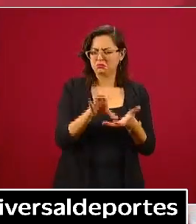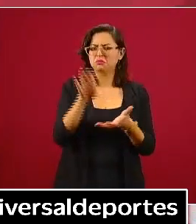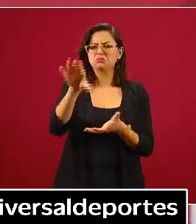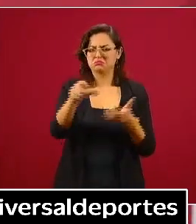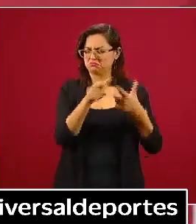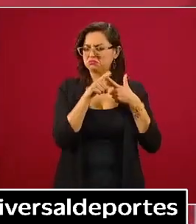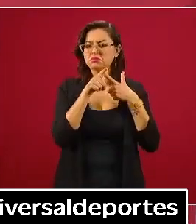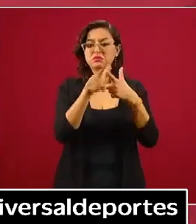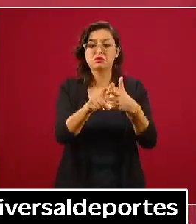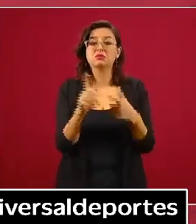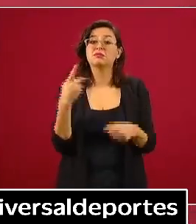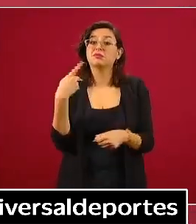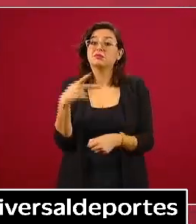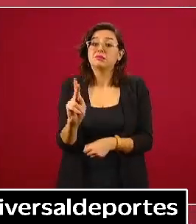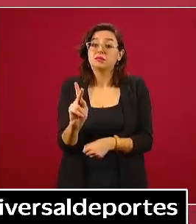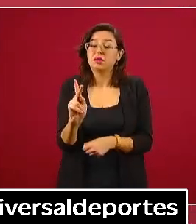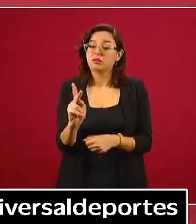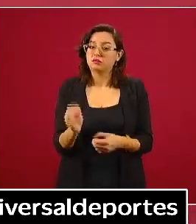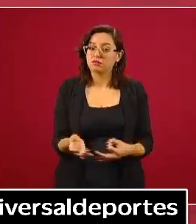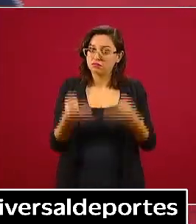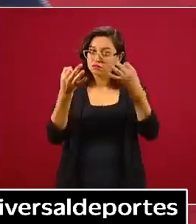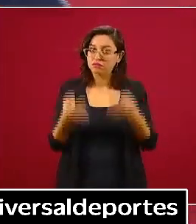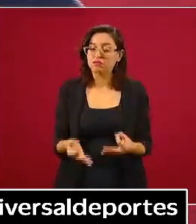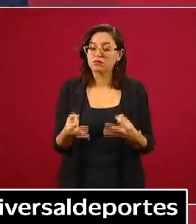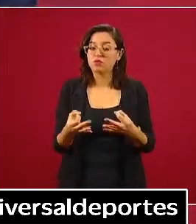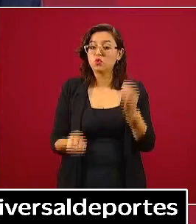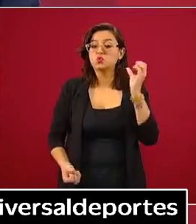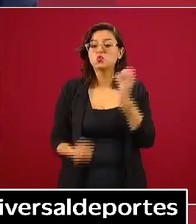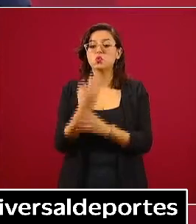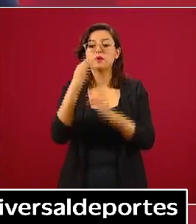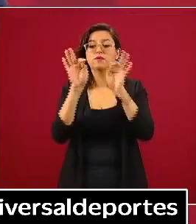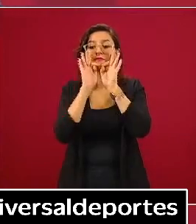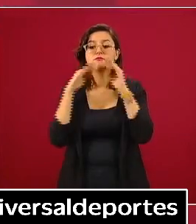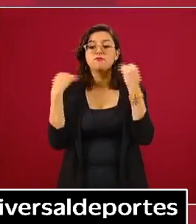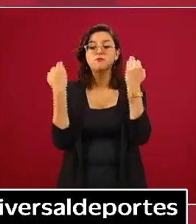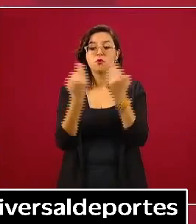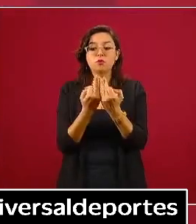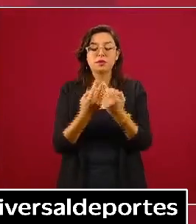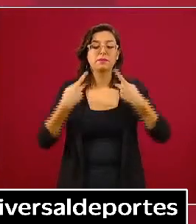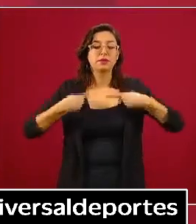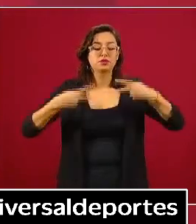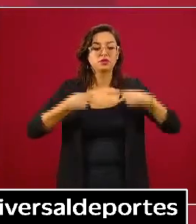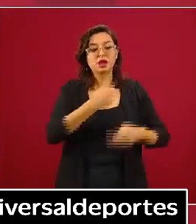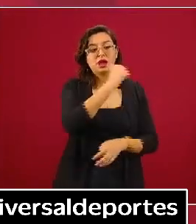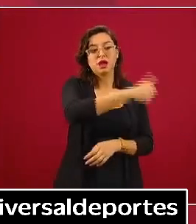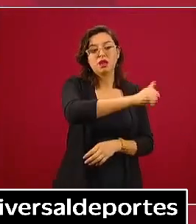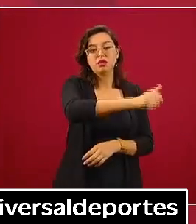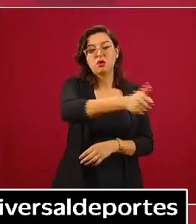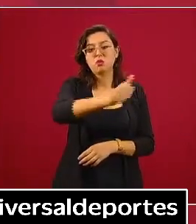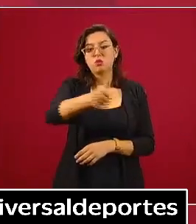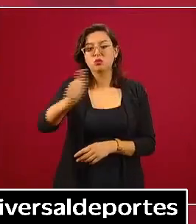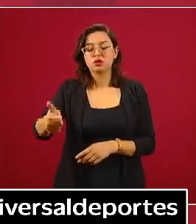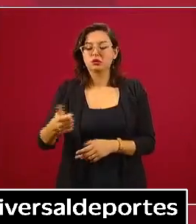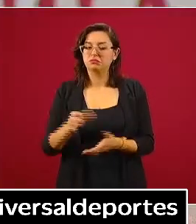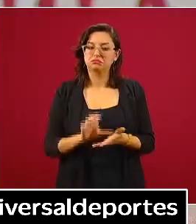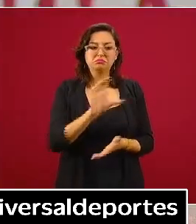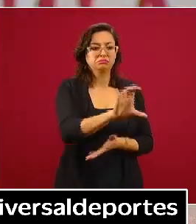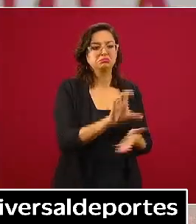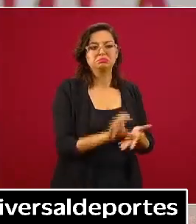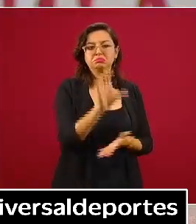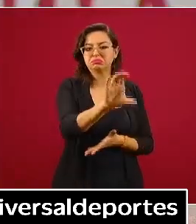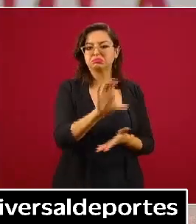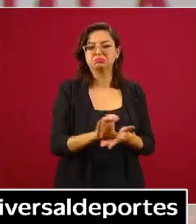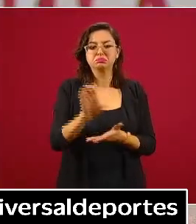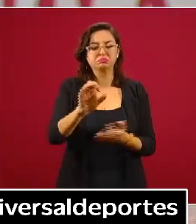que lo vamos a hacer de otra forma, les vamos a entregar de manera directa lo que les corresponde,